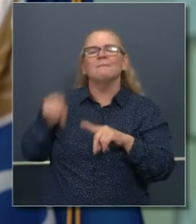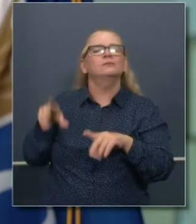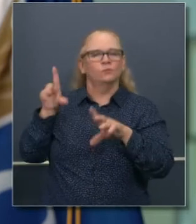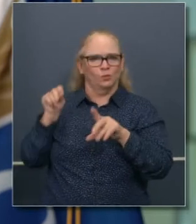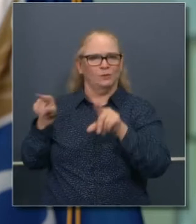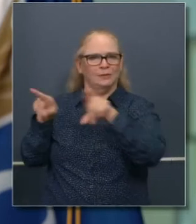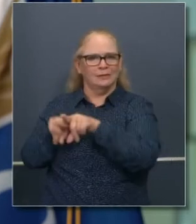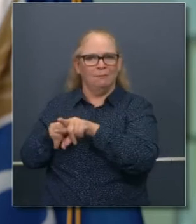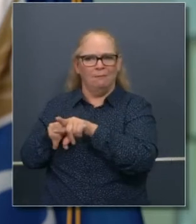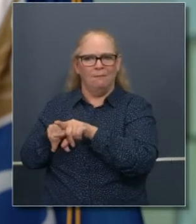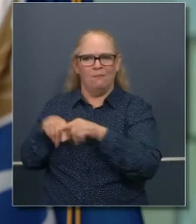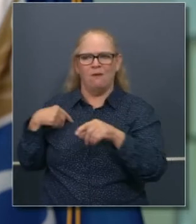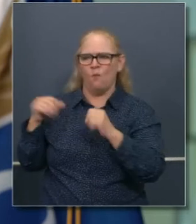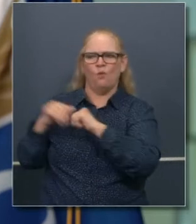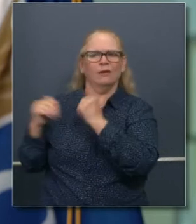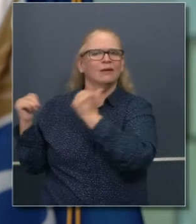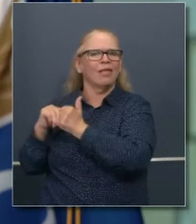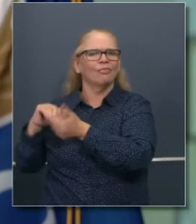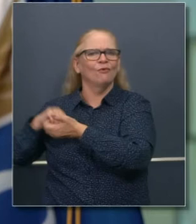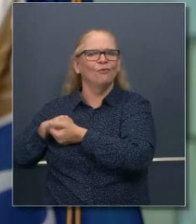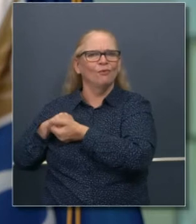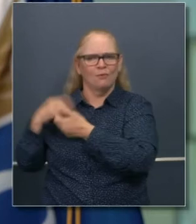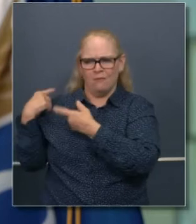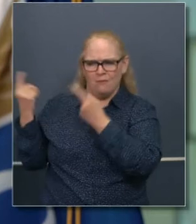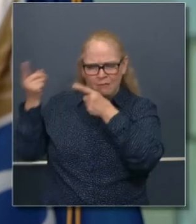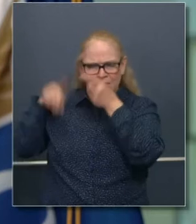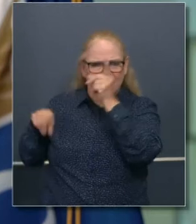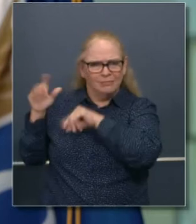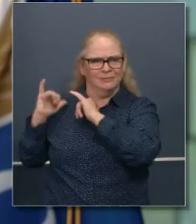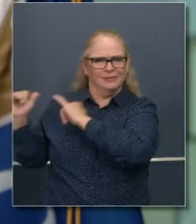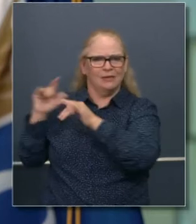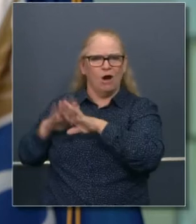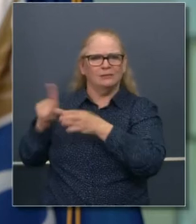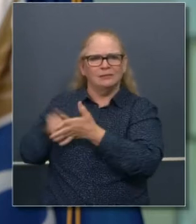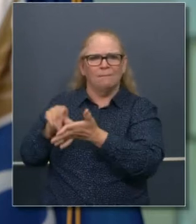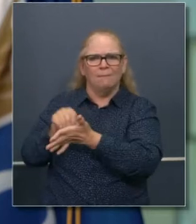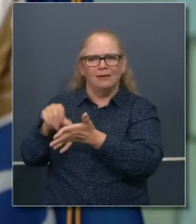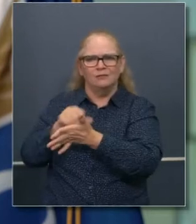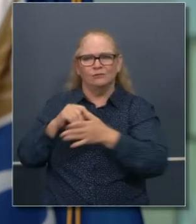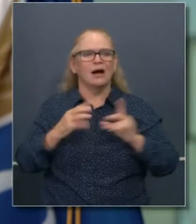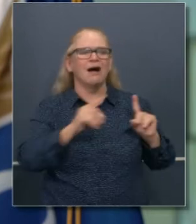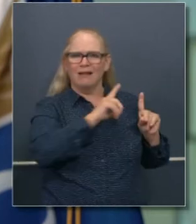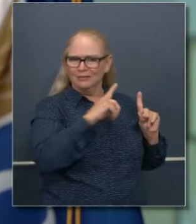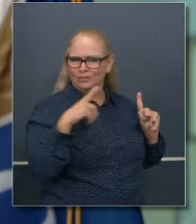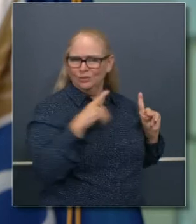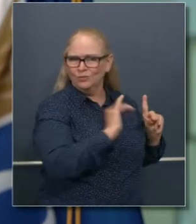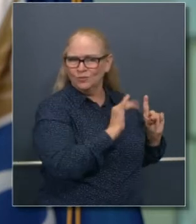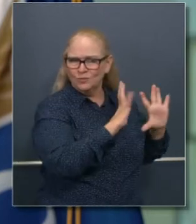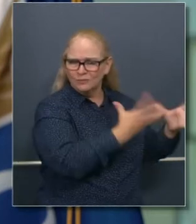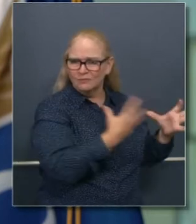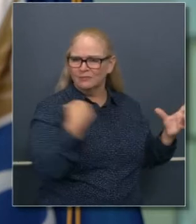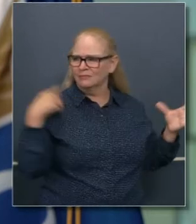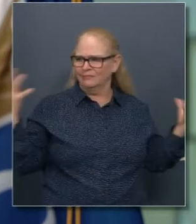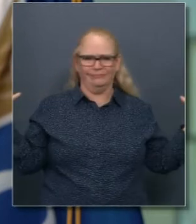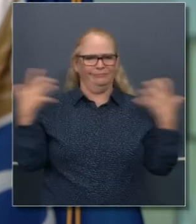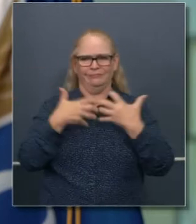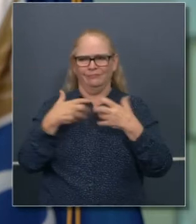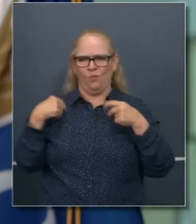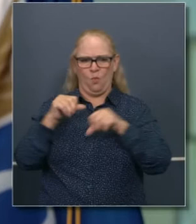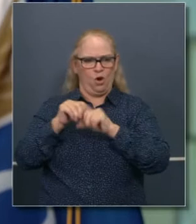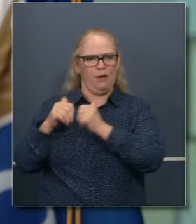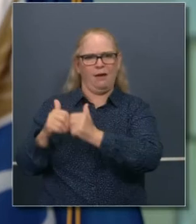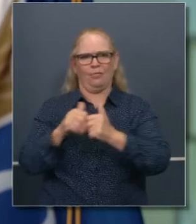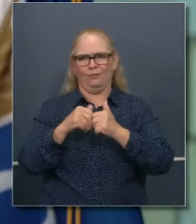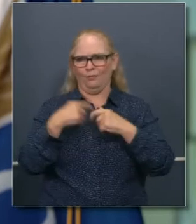trabajando en el espíritu de la colaboración y la cooperación con la legislatura. Hay muchas partes interesadas y hay muchos